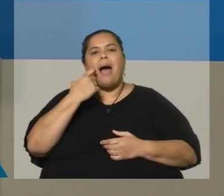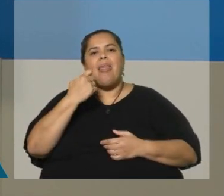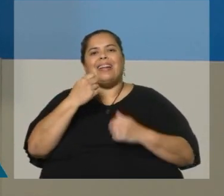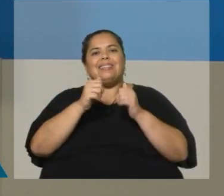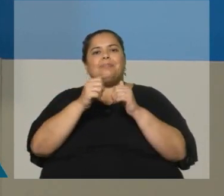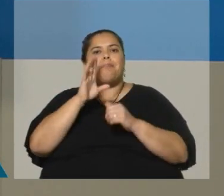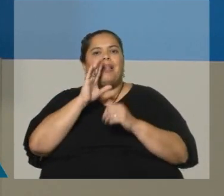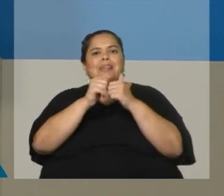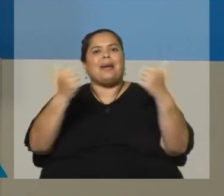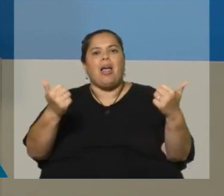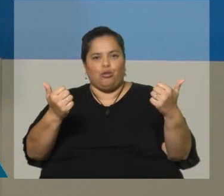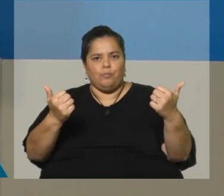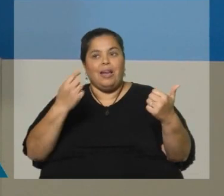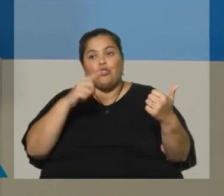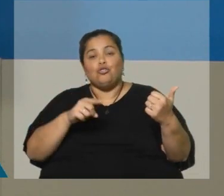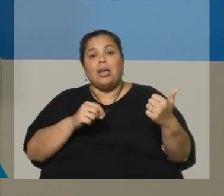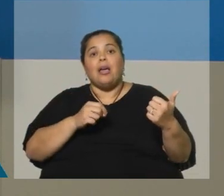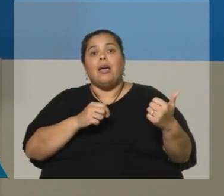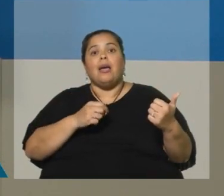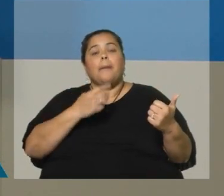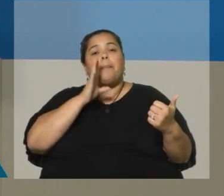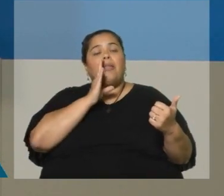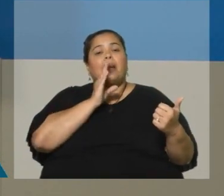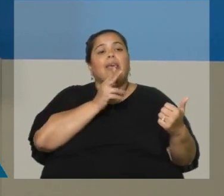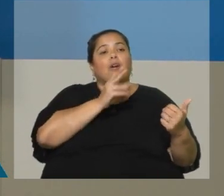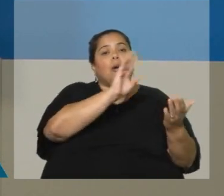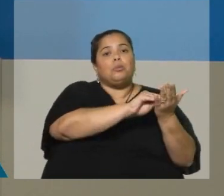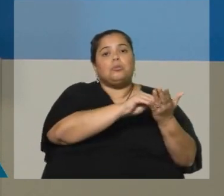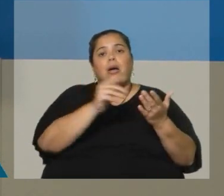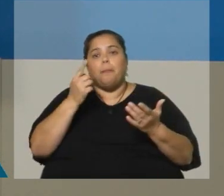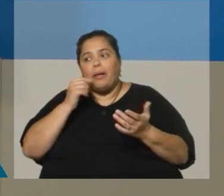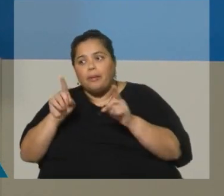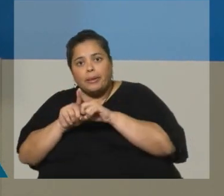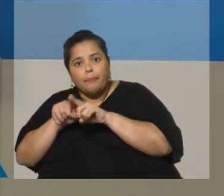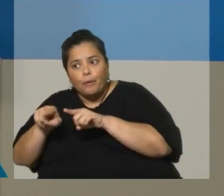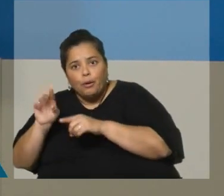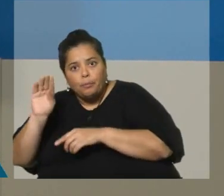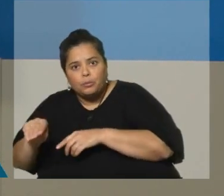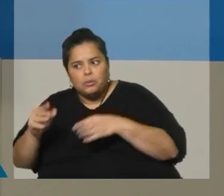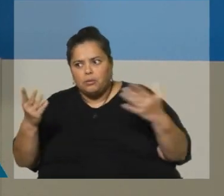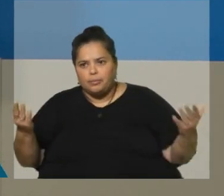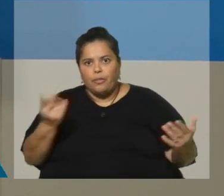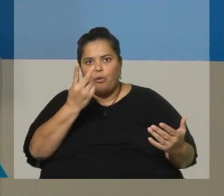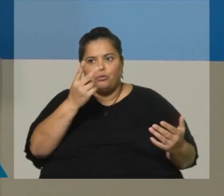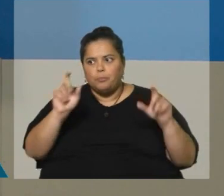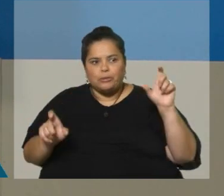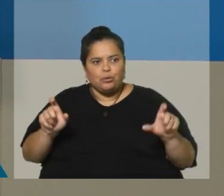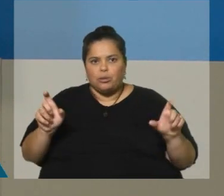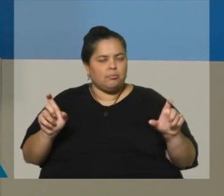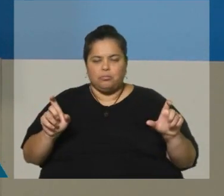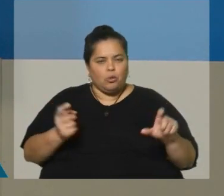Esto evita eso. O personas que tienen más de una vivienda y dos informantes distintos de la familia llenan el cuestionario